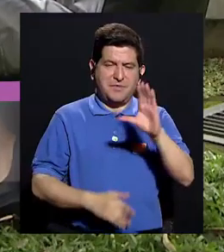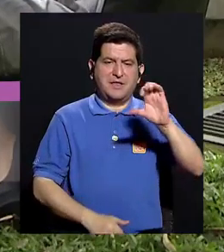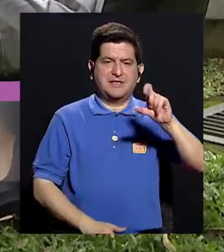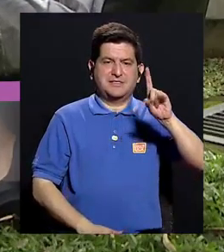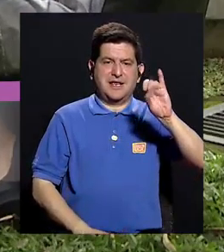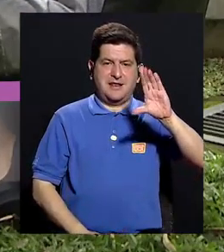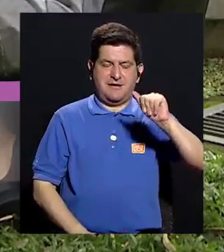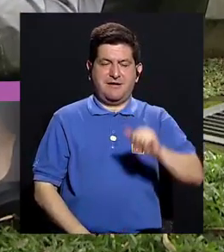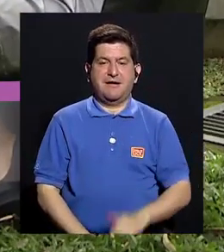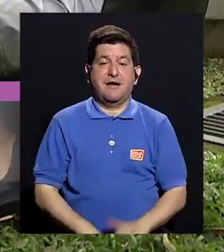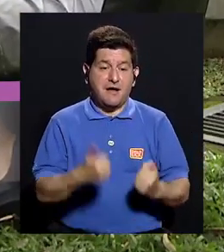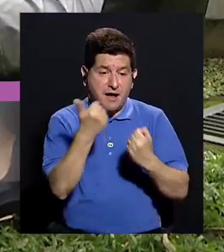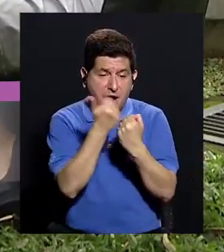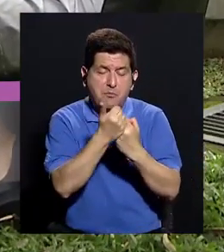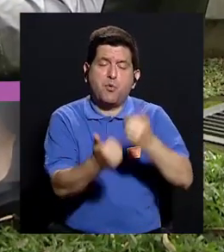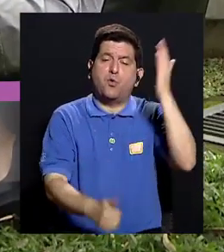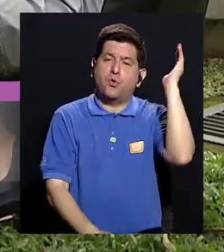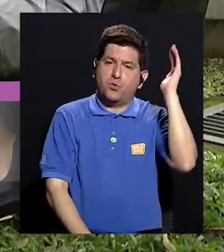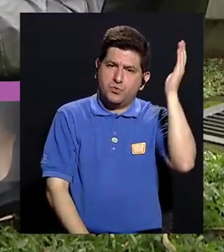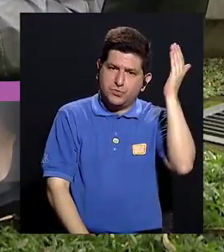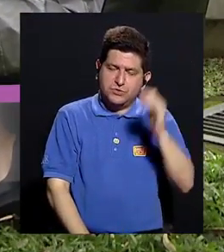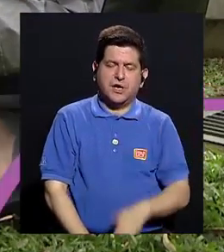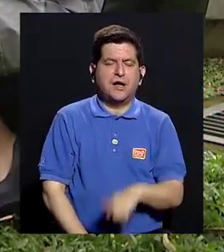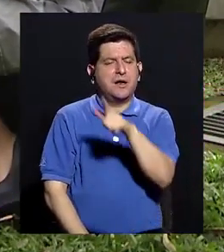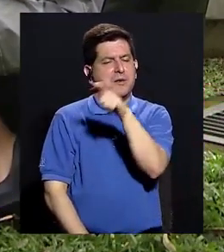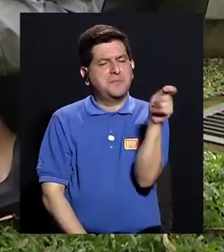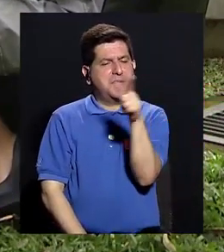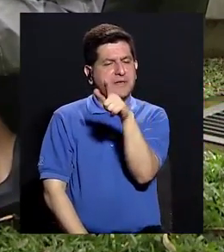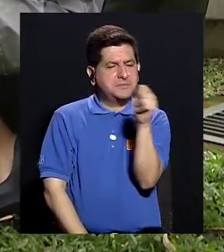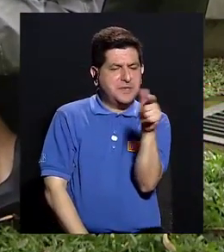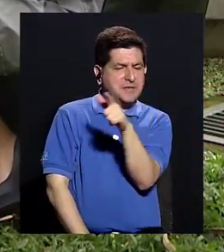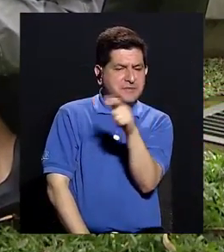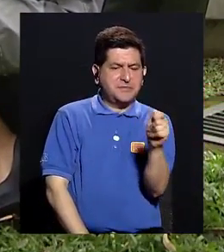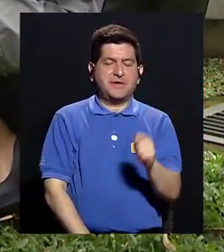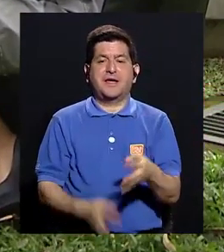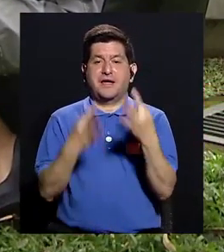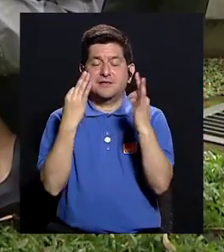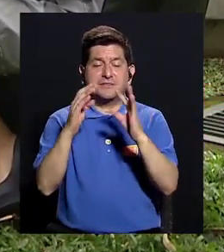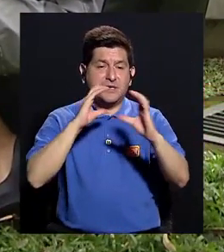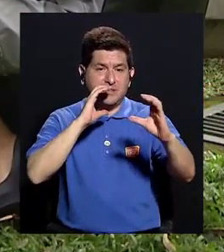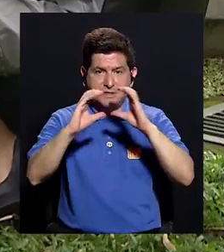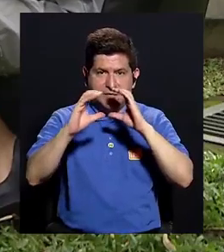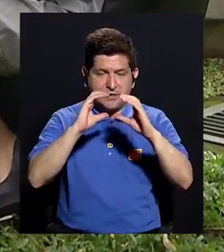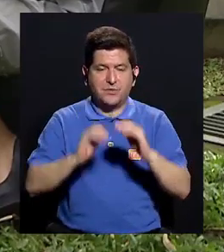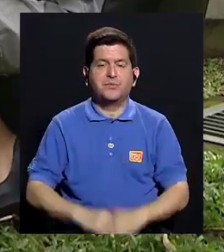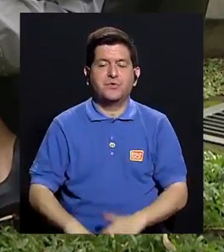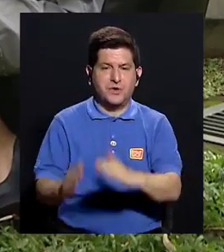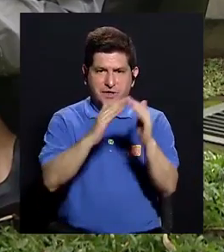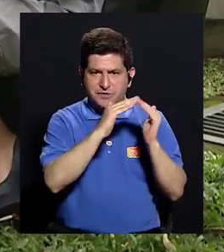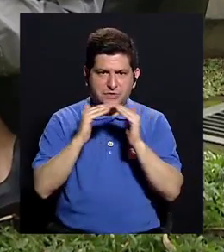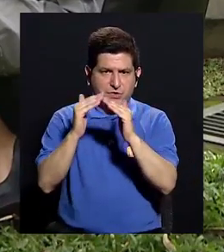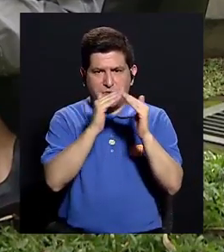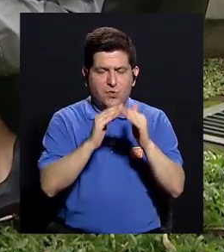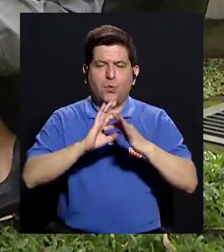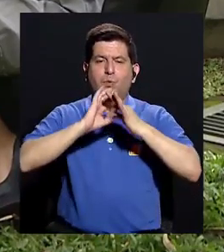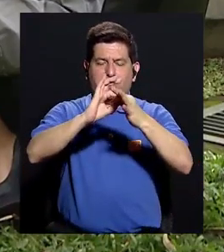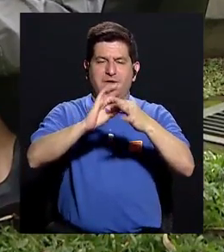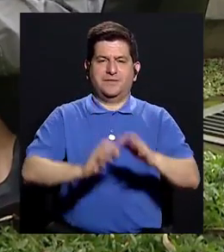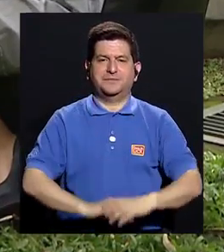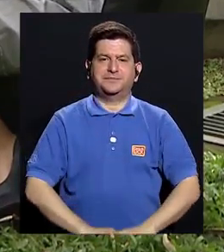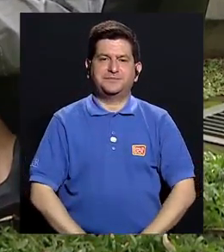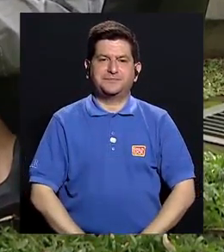celíaca. Damos apoyo, damos charlas cada mes y tratamos de que la comunidad pues se mantenga unida.